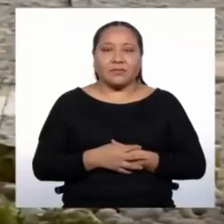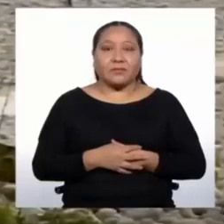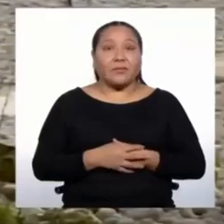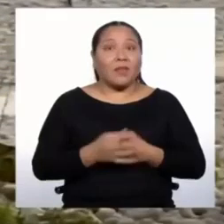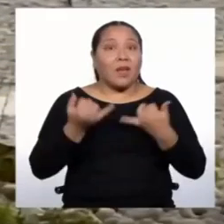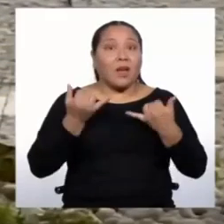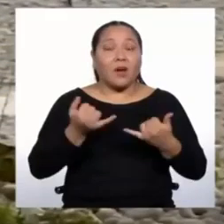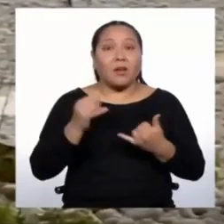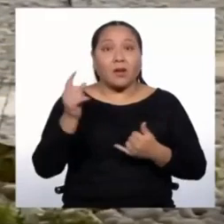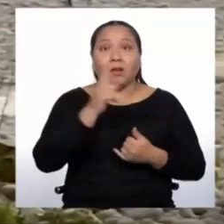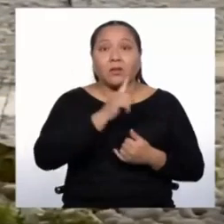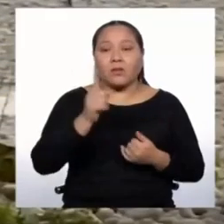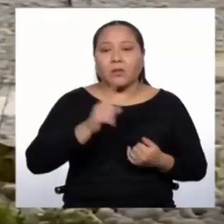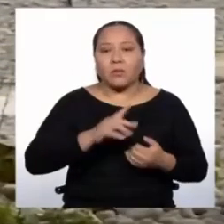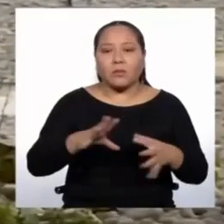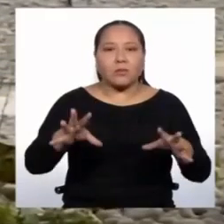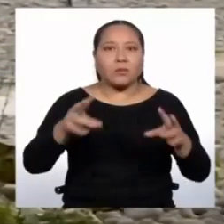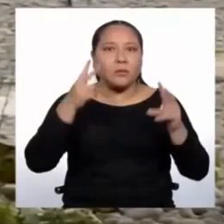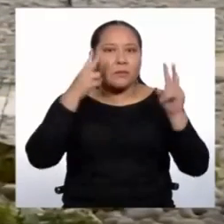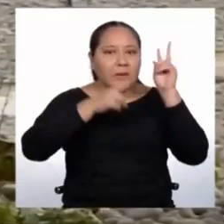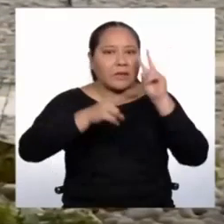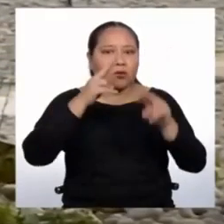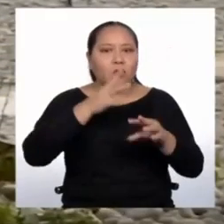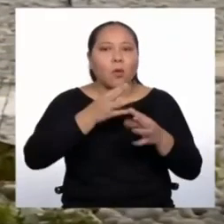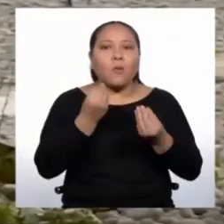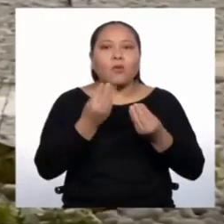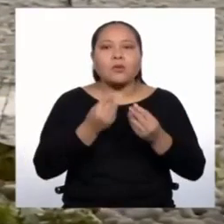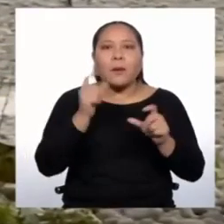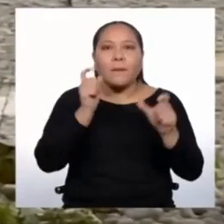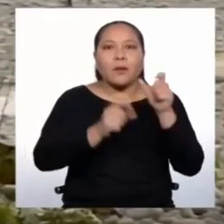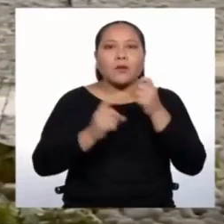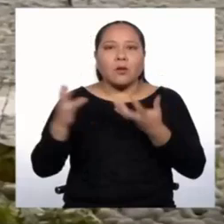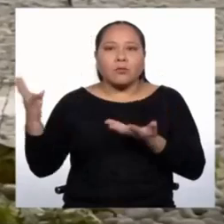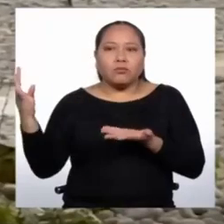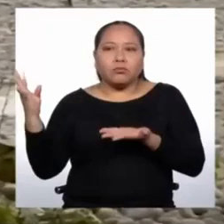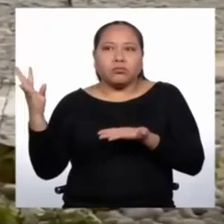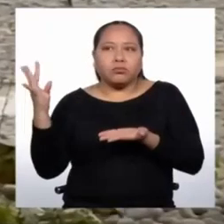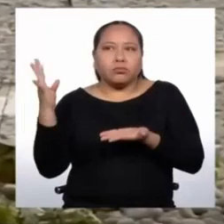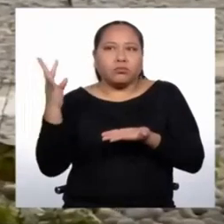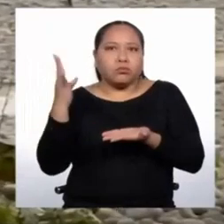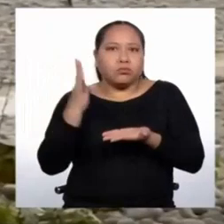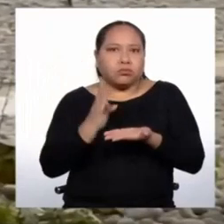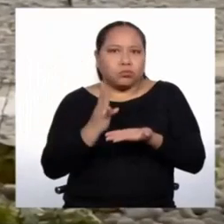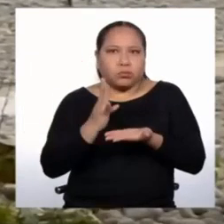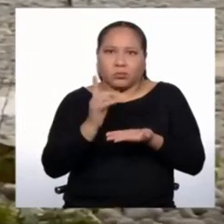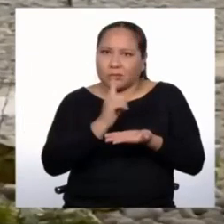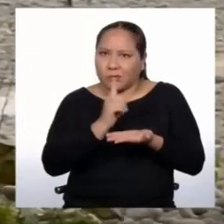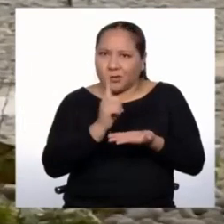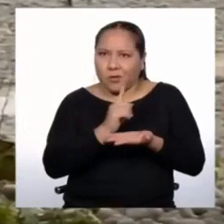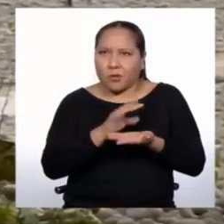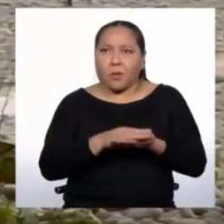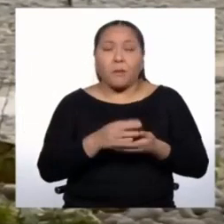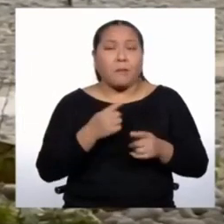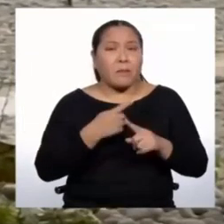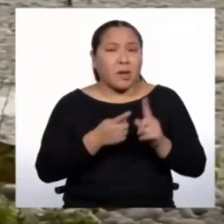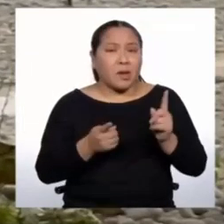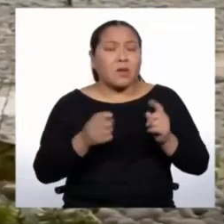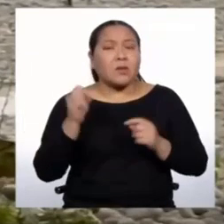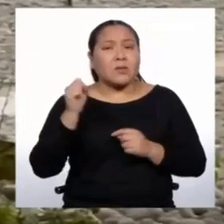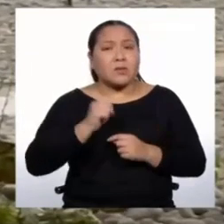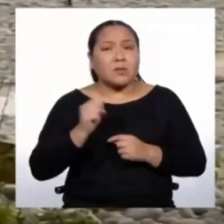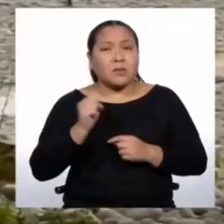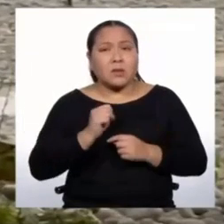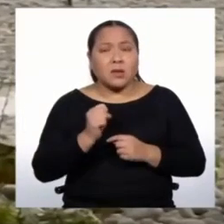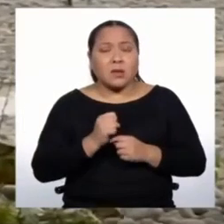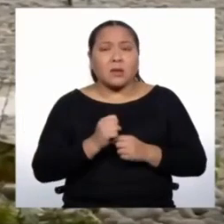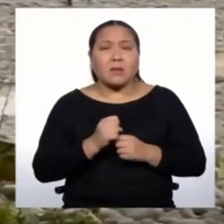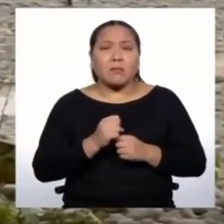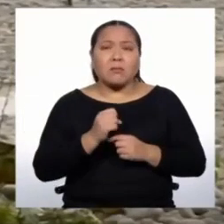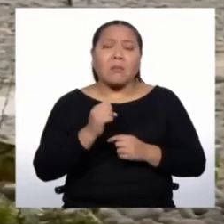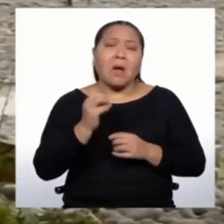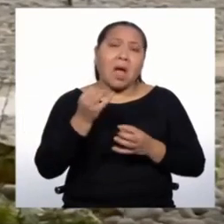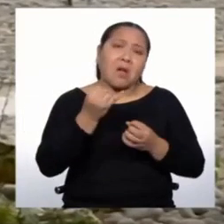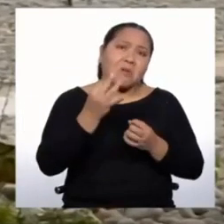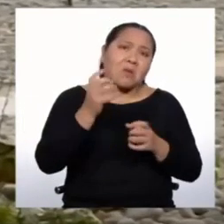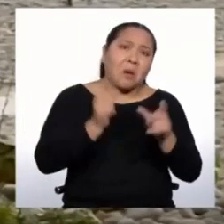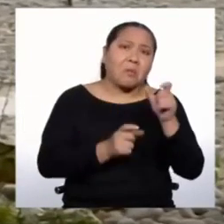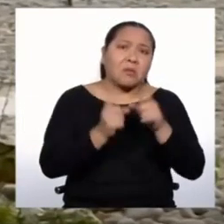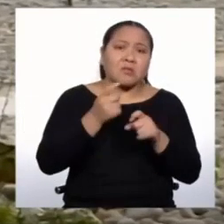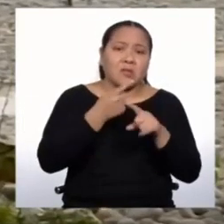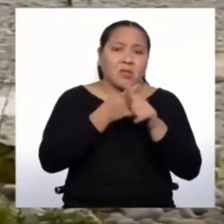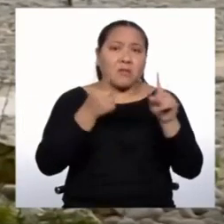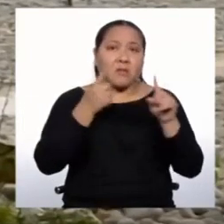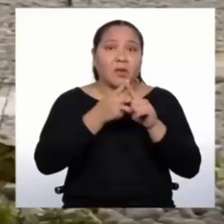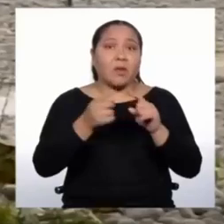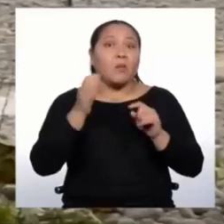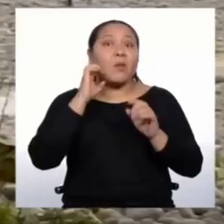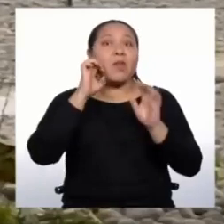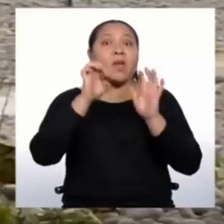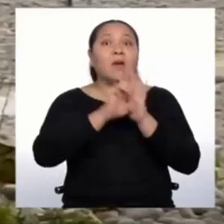si bien no hemos recibido grandes flujos migratorios, sí hemos recibido gente de muchos países diferentes. Para comenzar, los